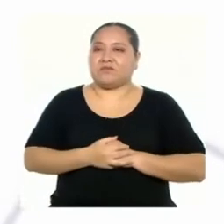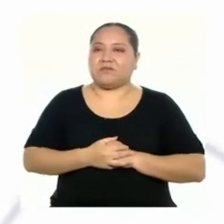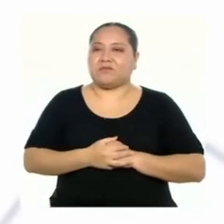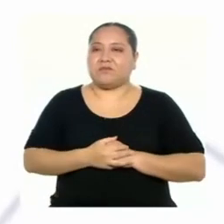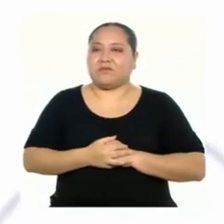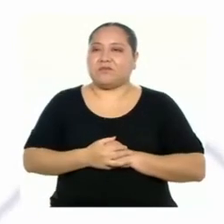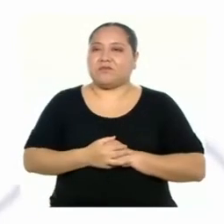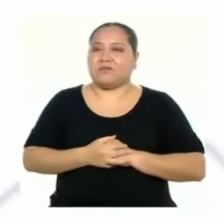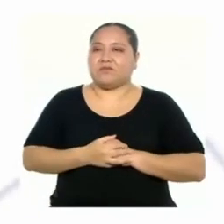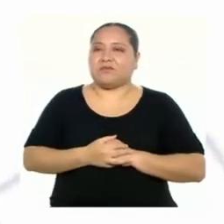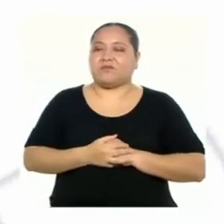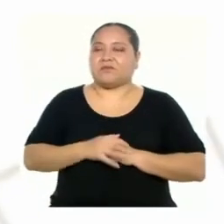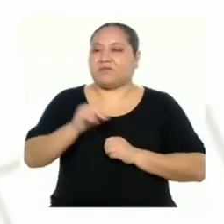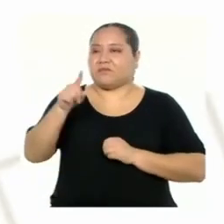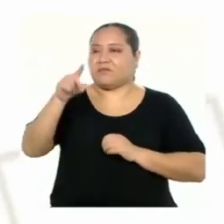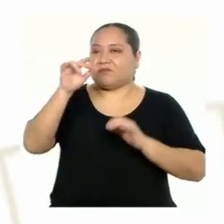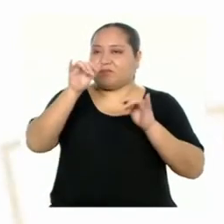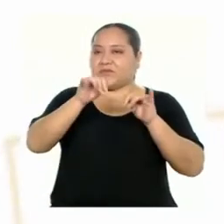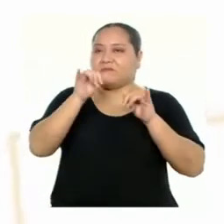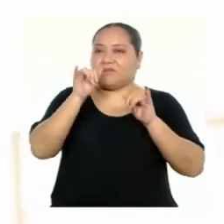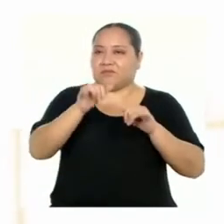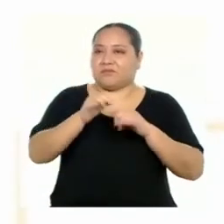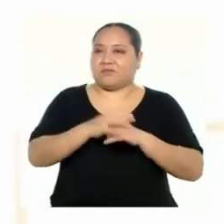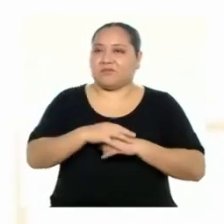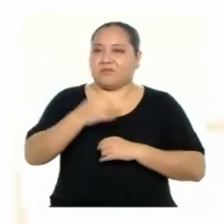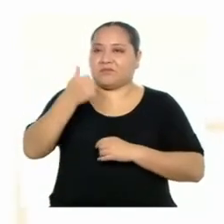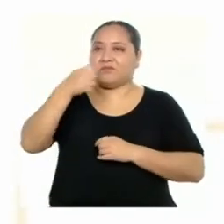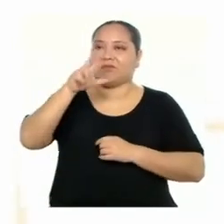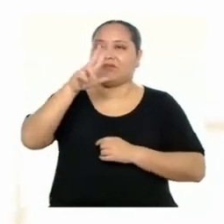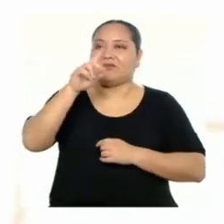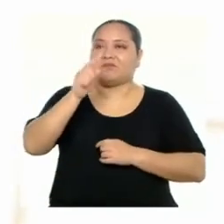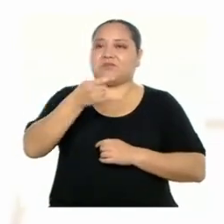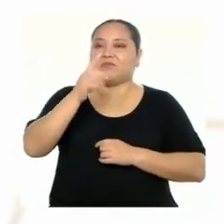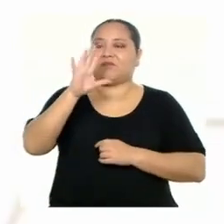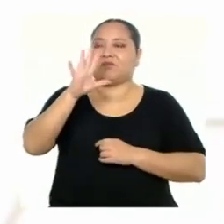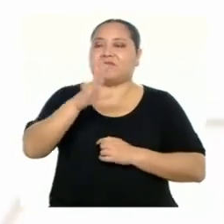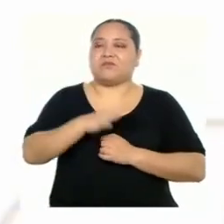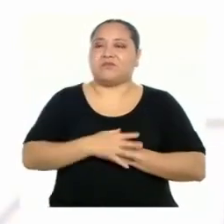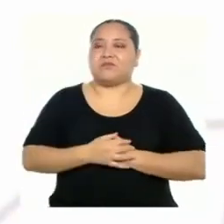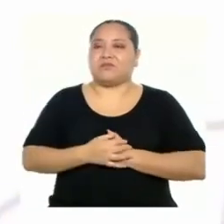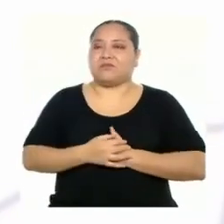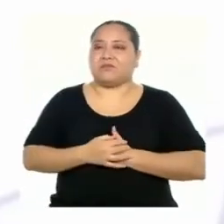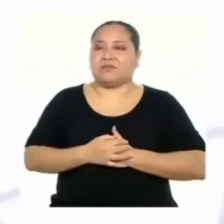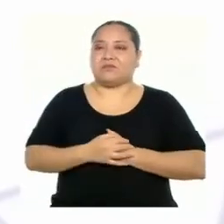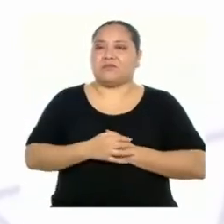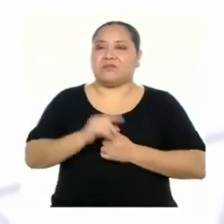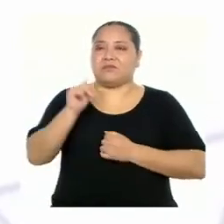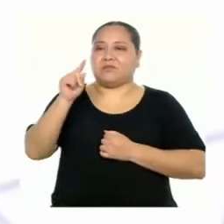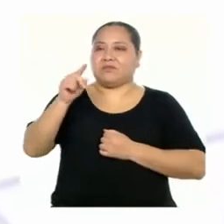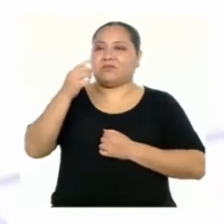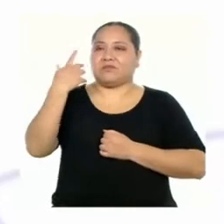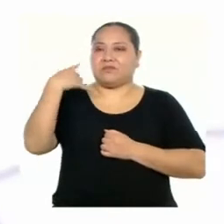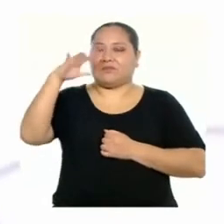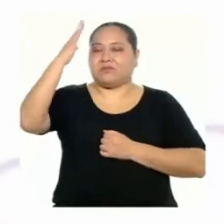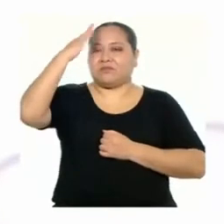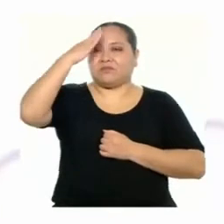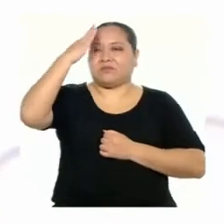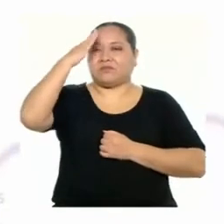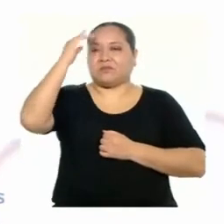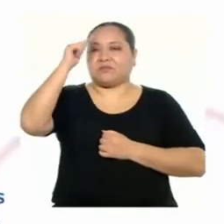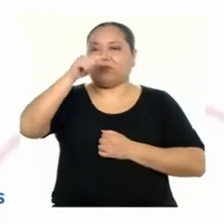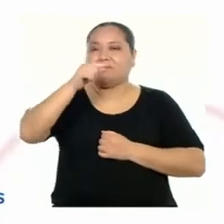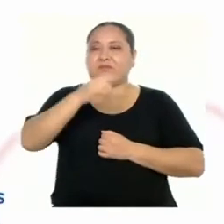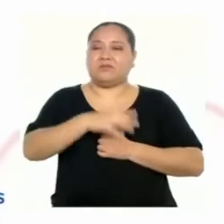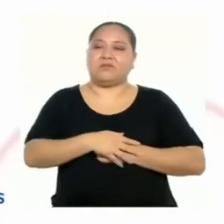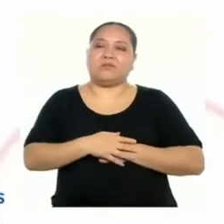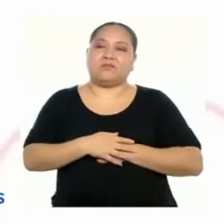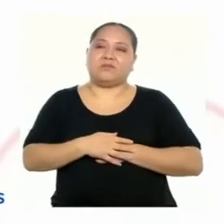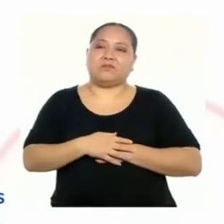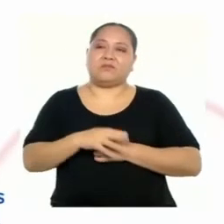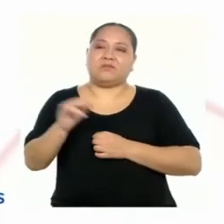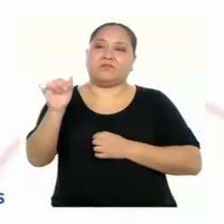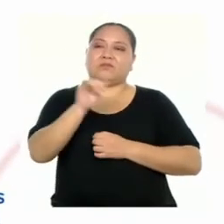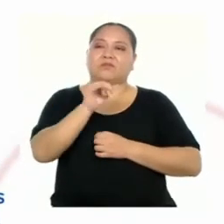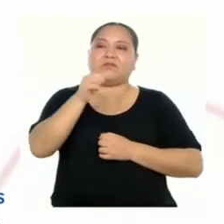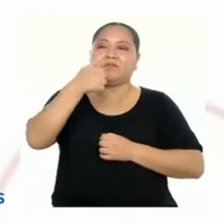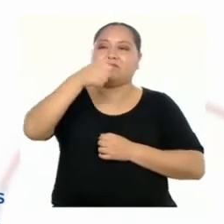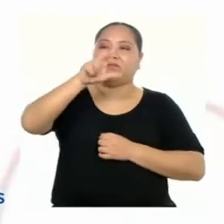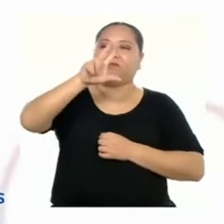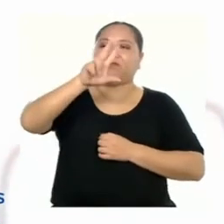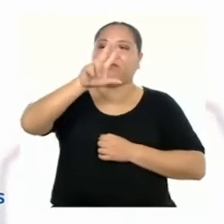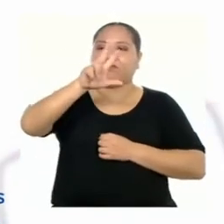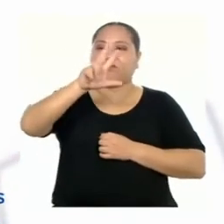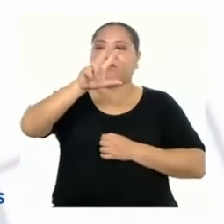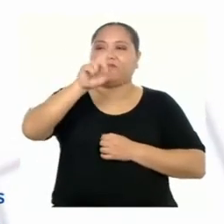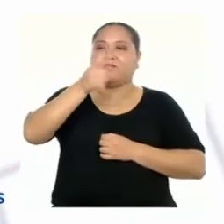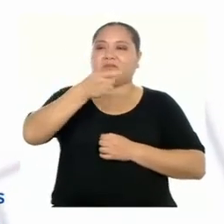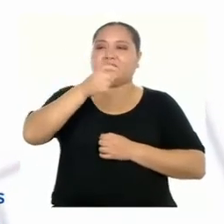18. Y nos queda 13,5. Así, ya sabemos que las dos barras grises equivalen a